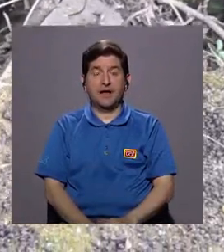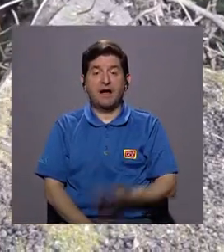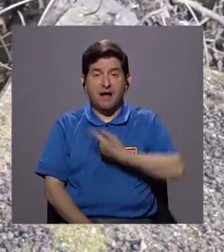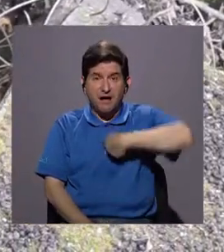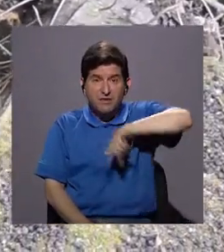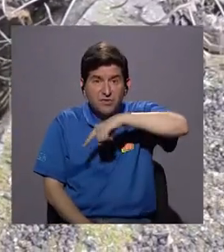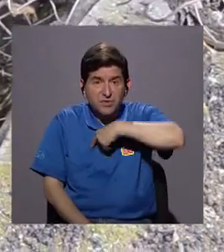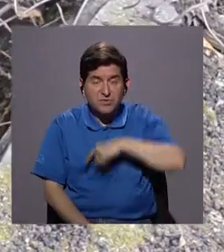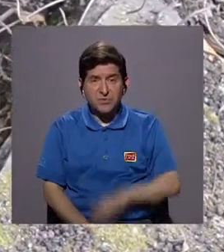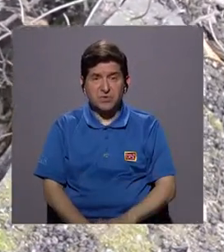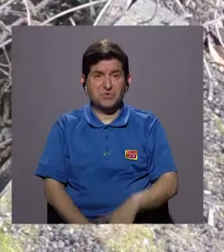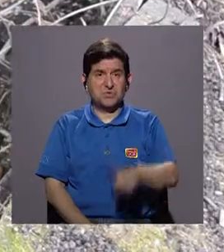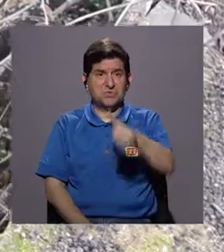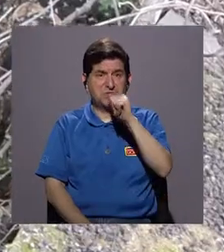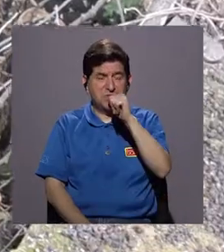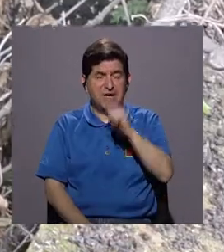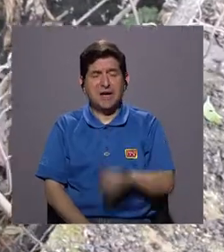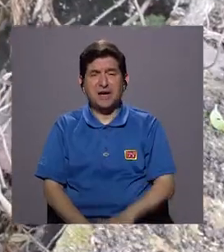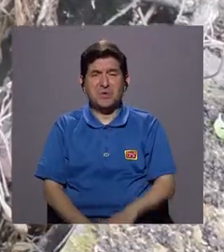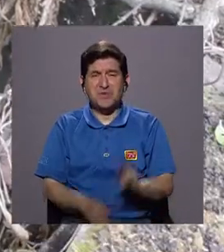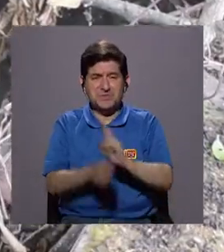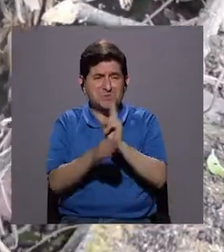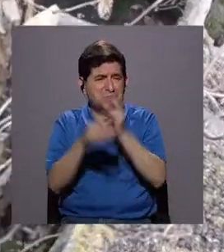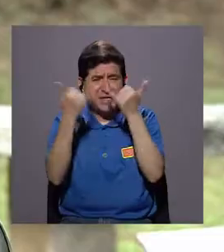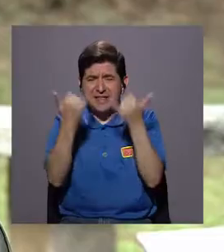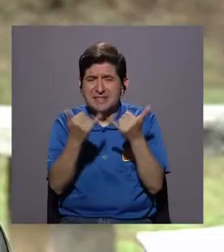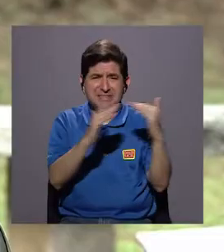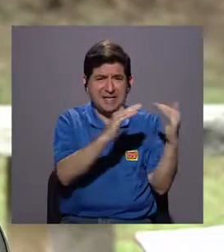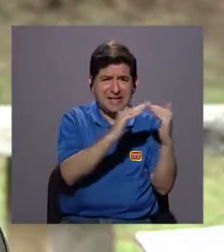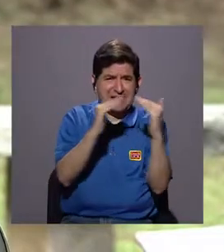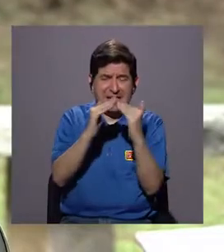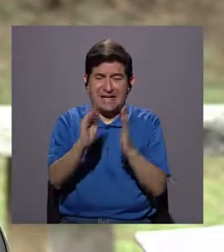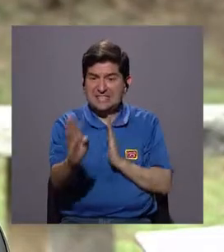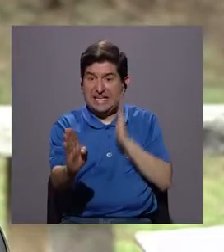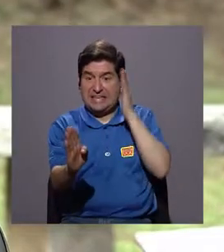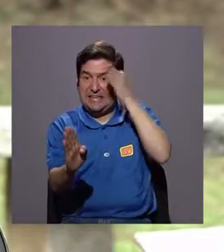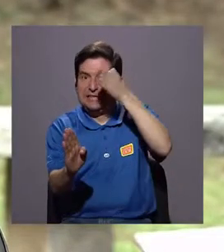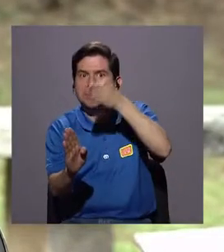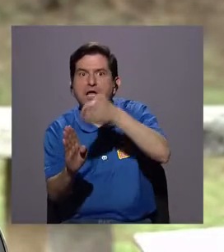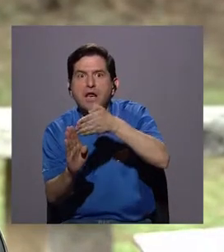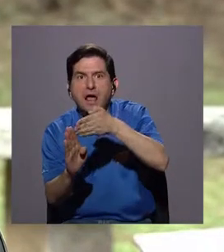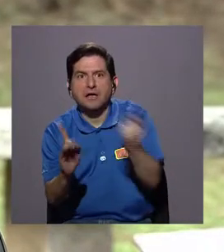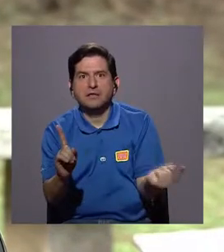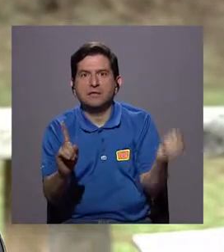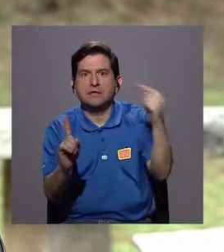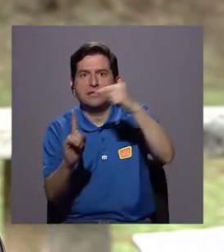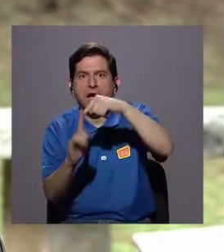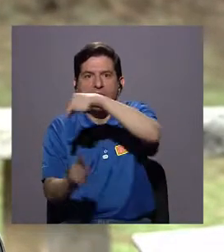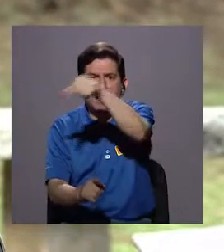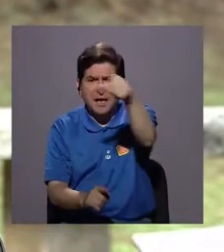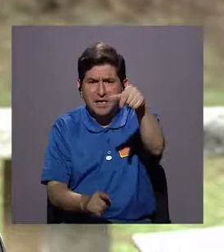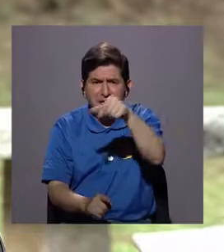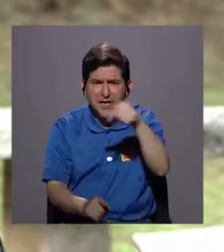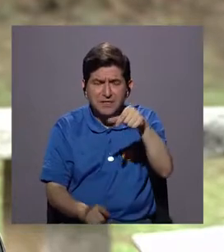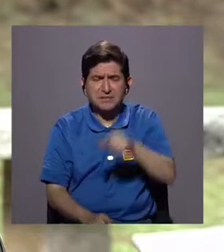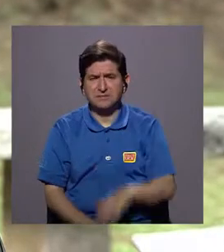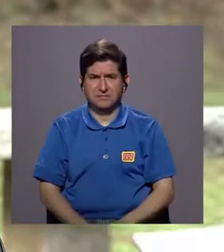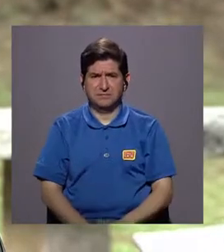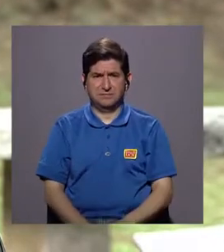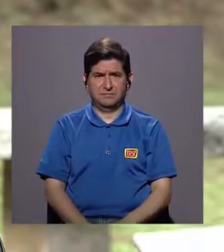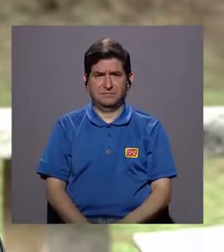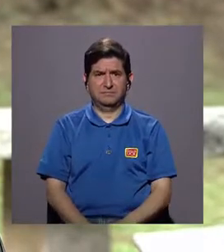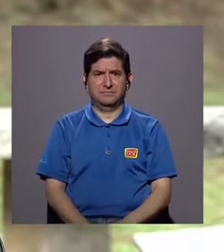estamos vertiendo las aguas residuales, las aguas de nuestros hogares, directamente hacia nuestros ríos, hacia nuestras